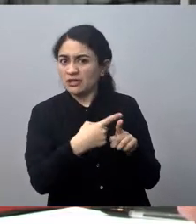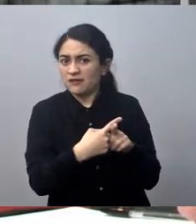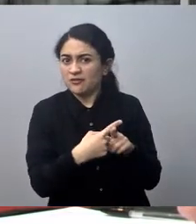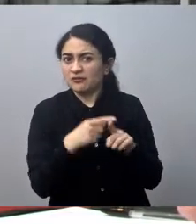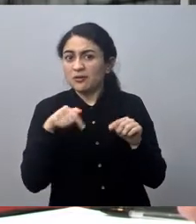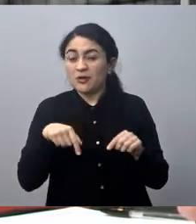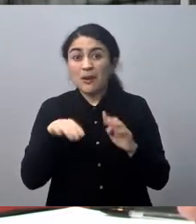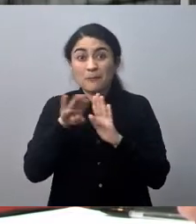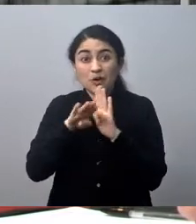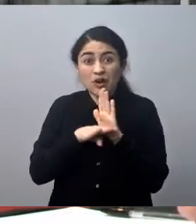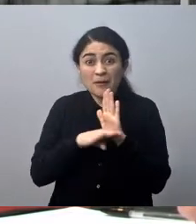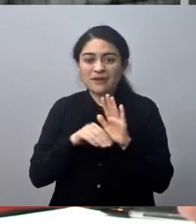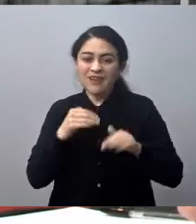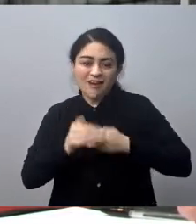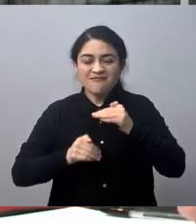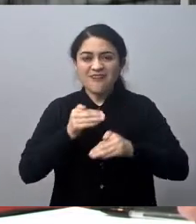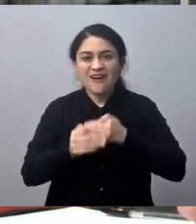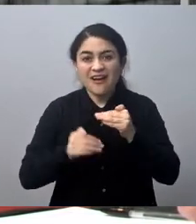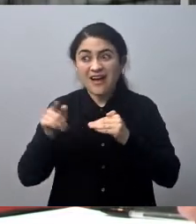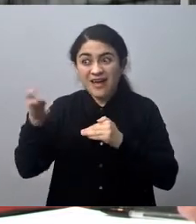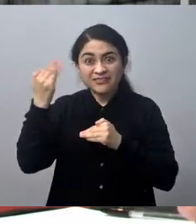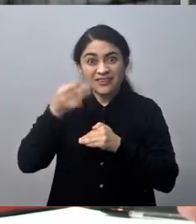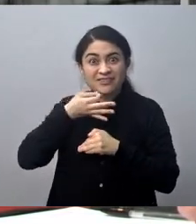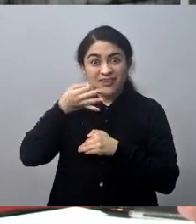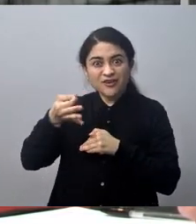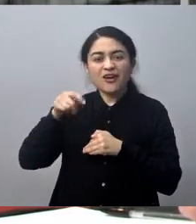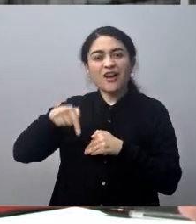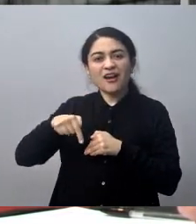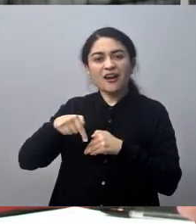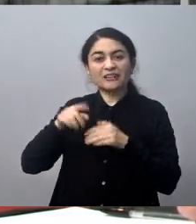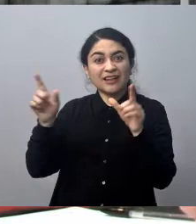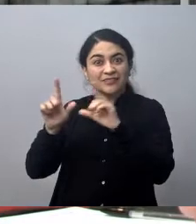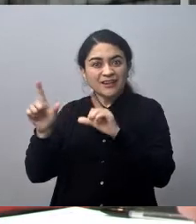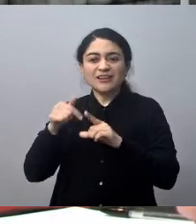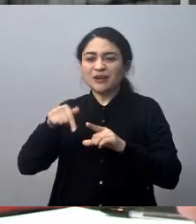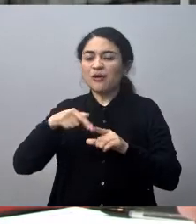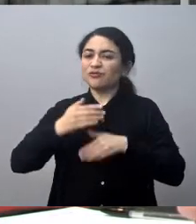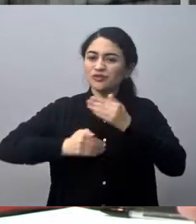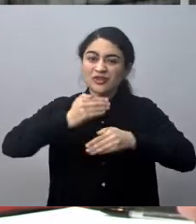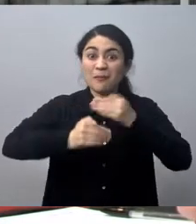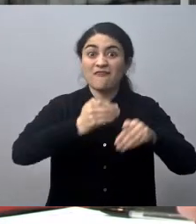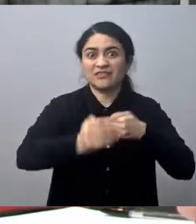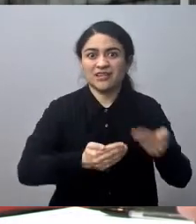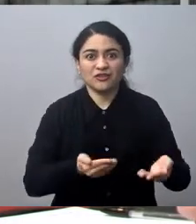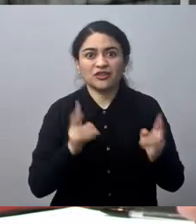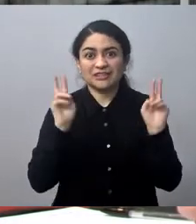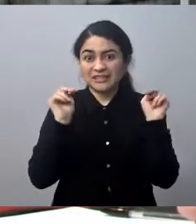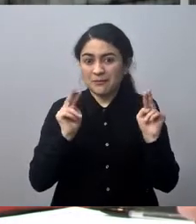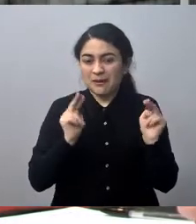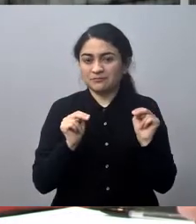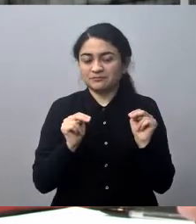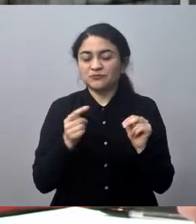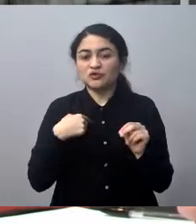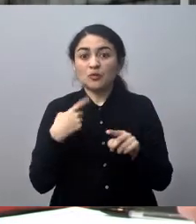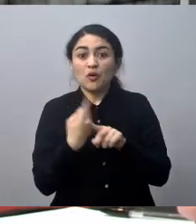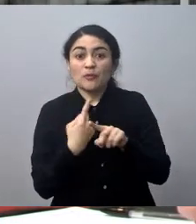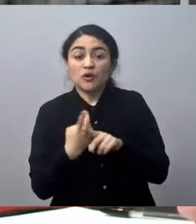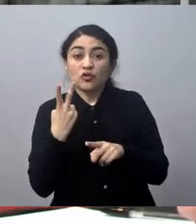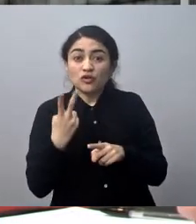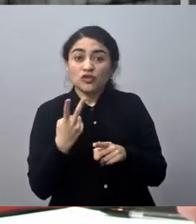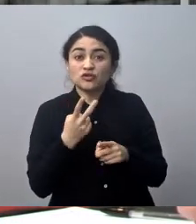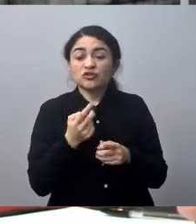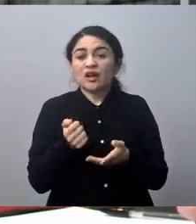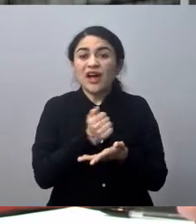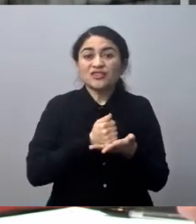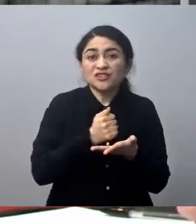programa, que la región está dando estos pasos. Nuestra propuesta es que, y lo hemos hablado con las dos asociaciones, con los dos